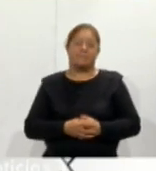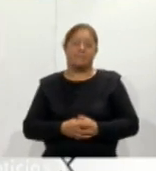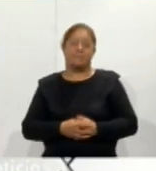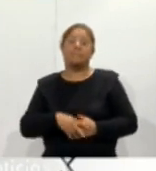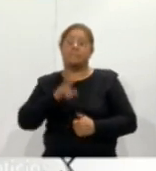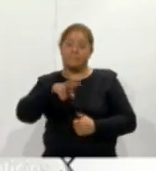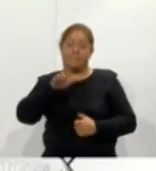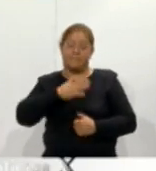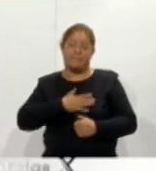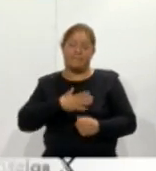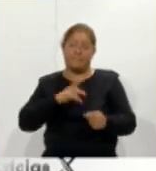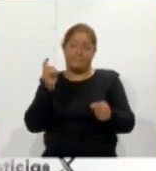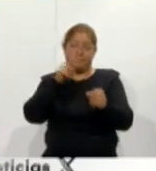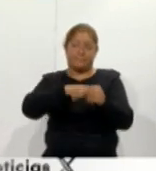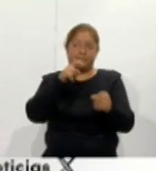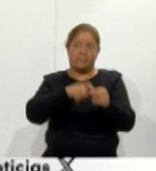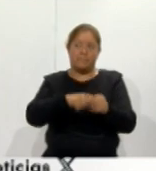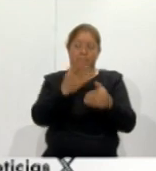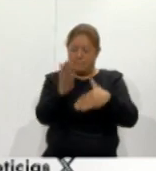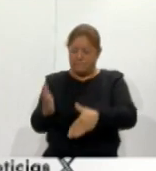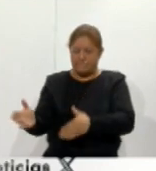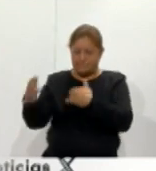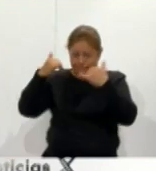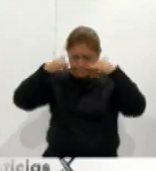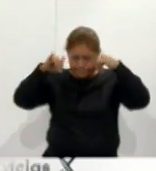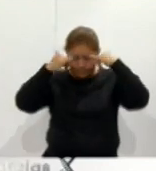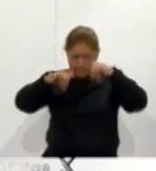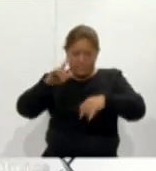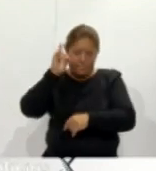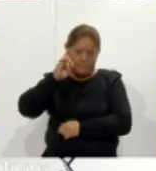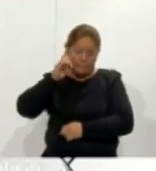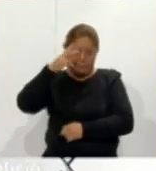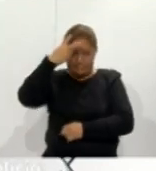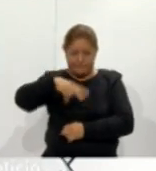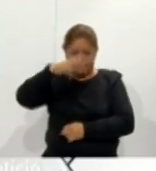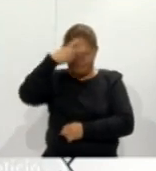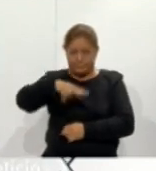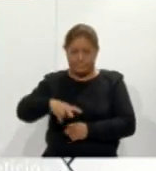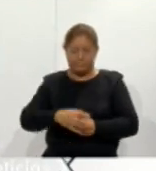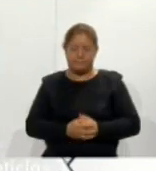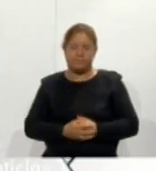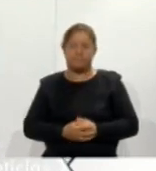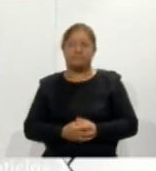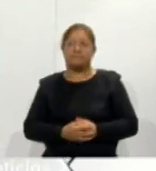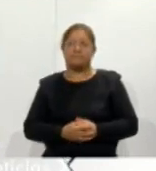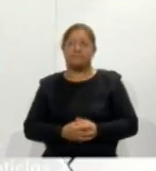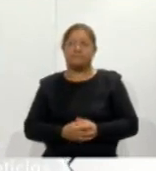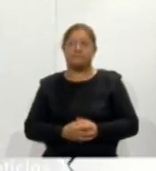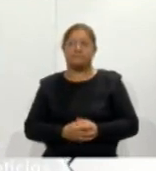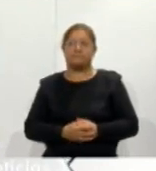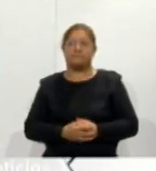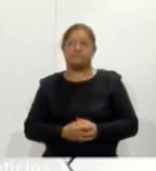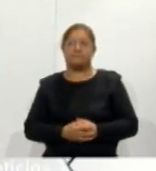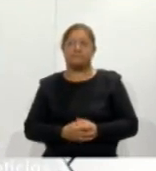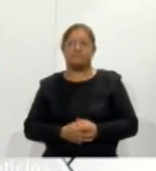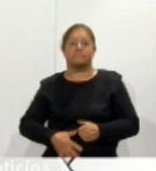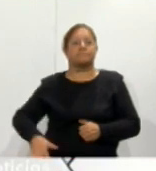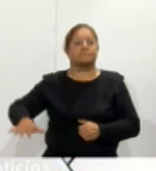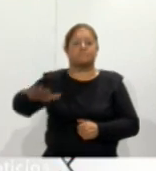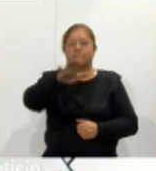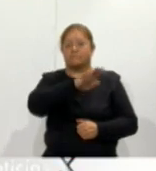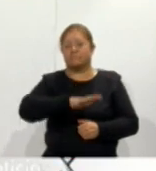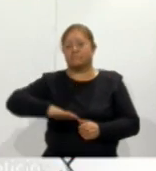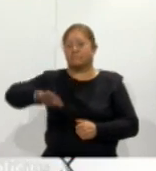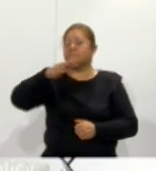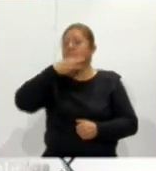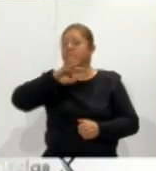a la tauromaquia mexicana a a todos los organismos que hay de promoción de la fiesta